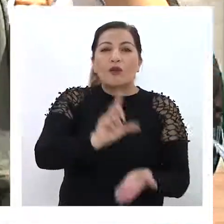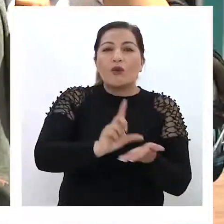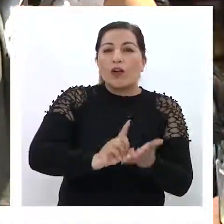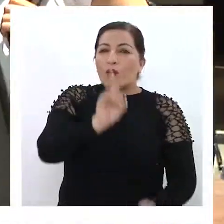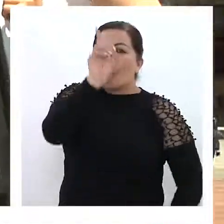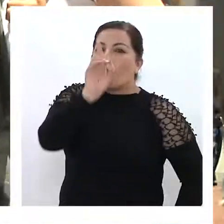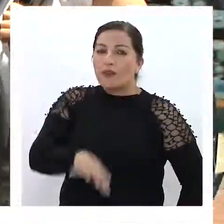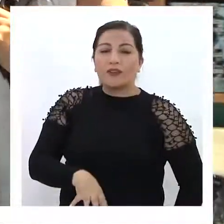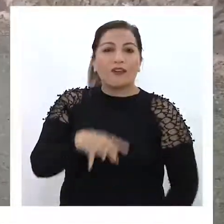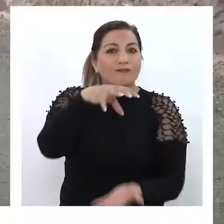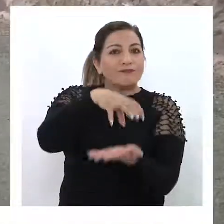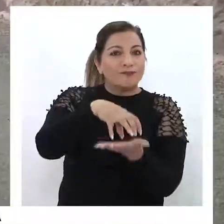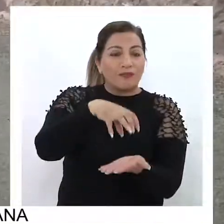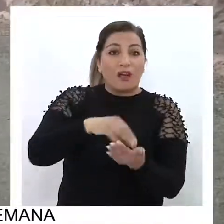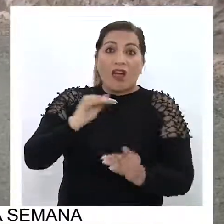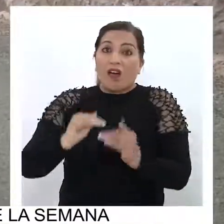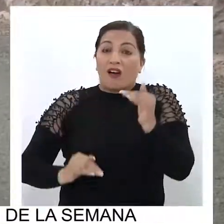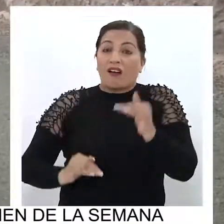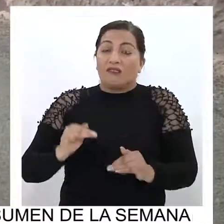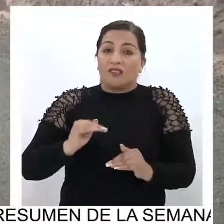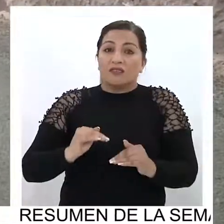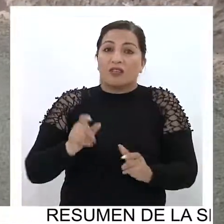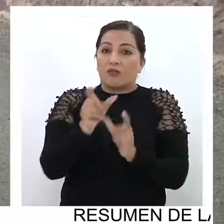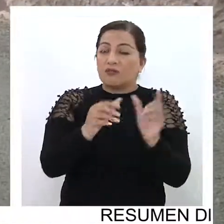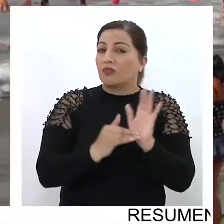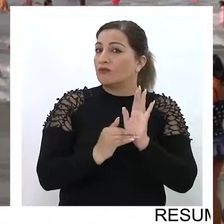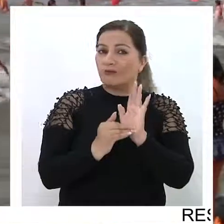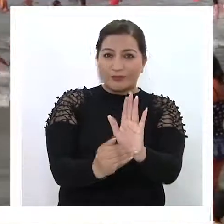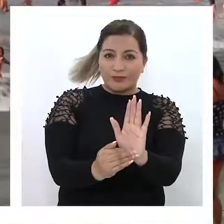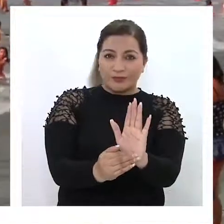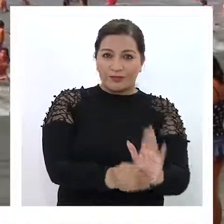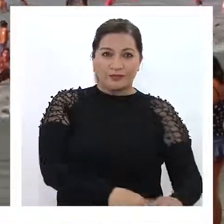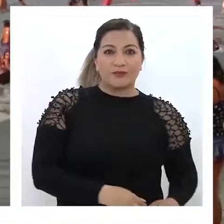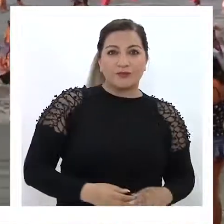en nuestra región que muchas veces no son promocionados.